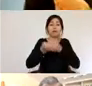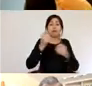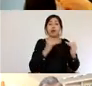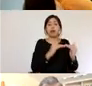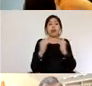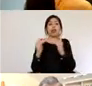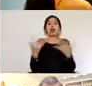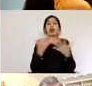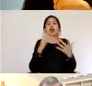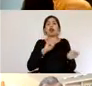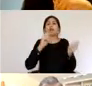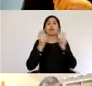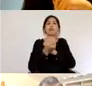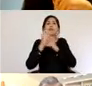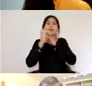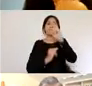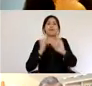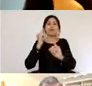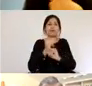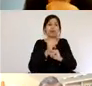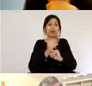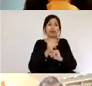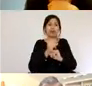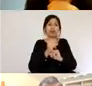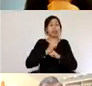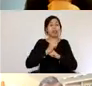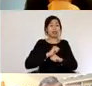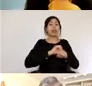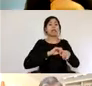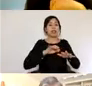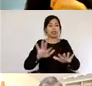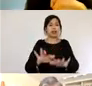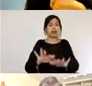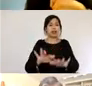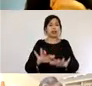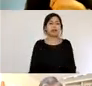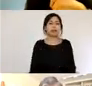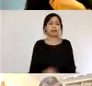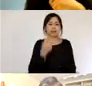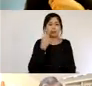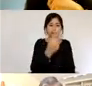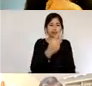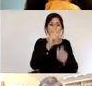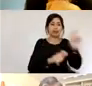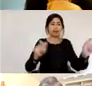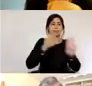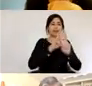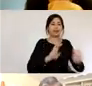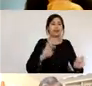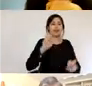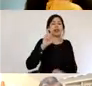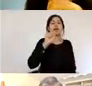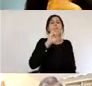cómo potenciar el comercio local frente a los desafíos de la pandemia ahí van a ver investigadores Paz Concha